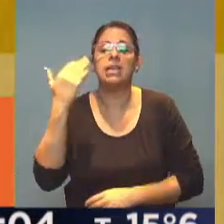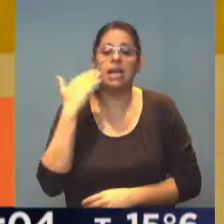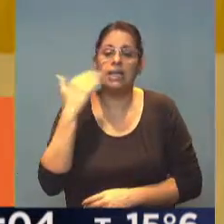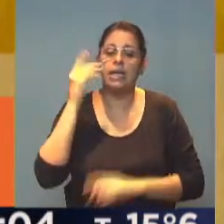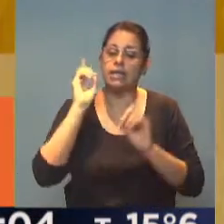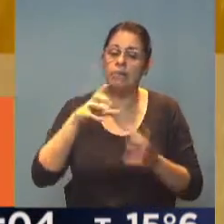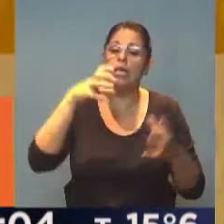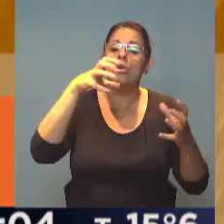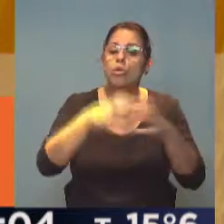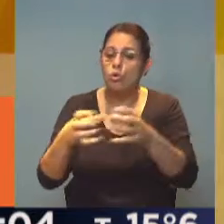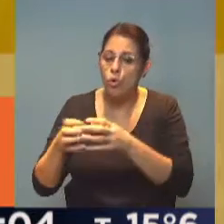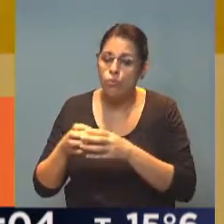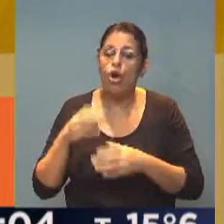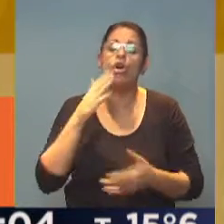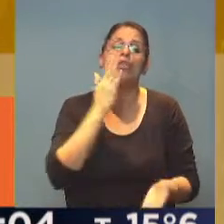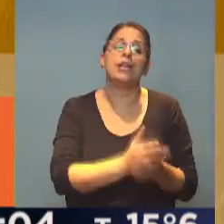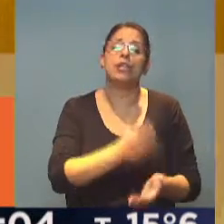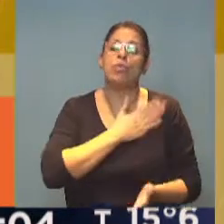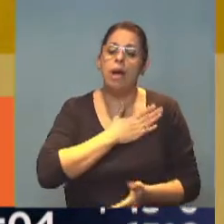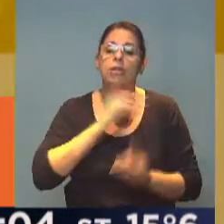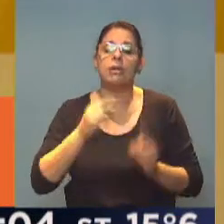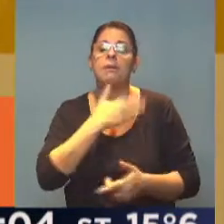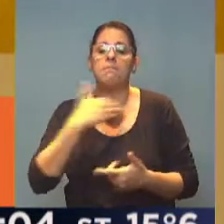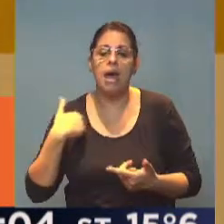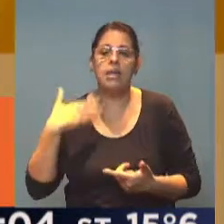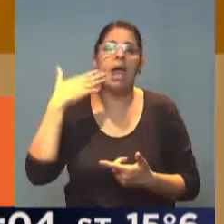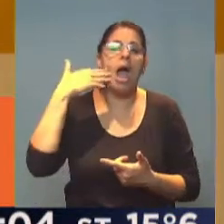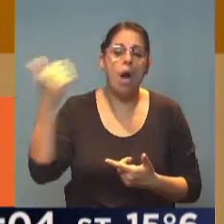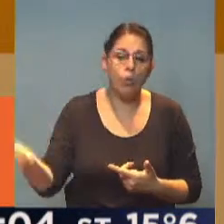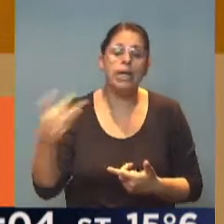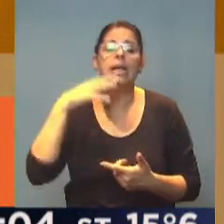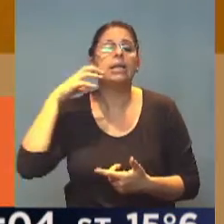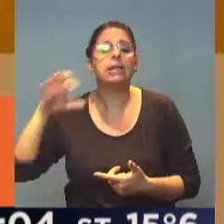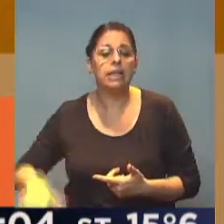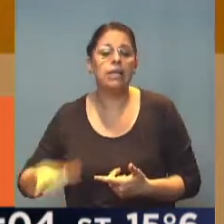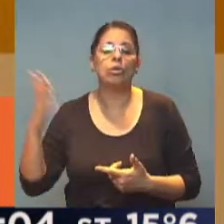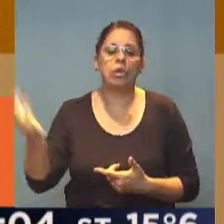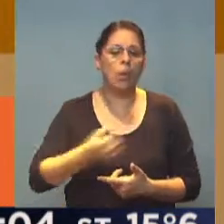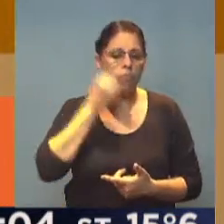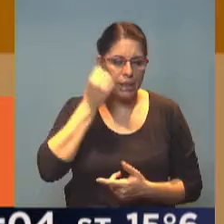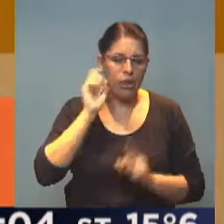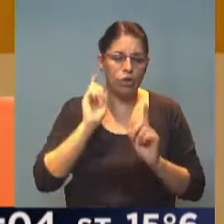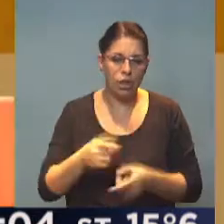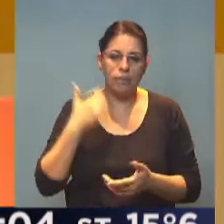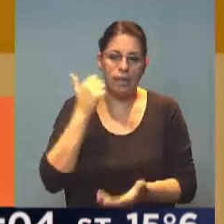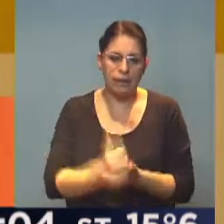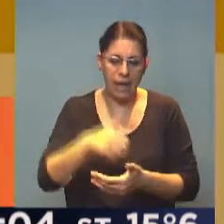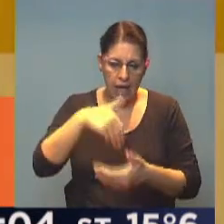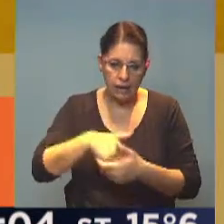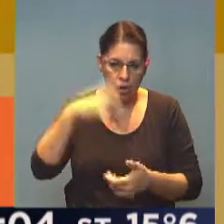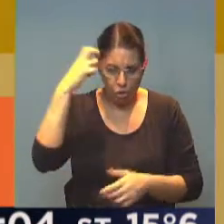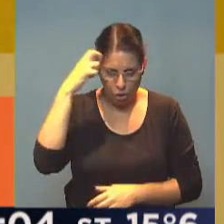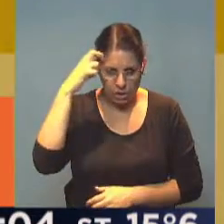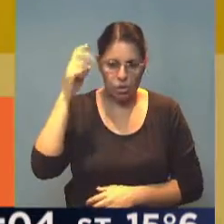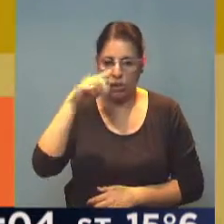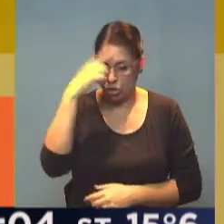organismos de derechos humanos, madres, abuelas, nietos recuperados, estuvieron aquí en el Congreso Nacional